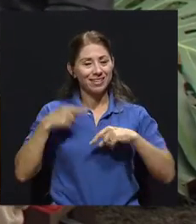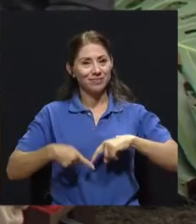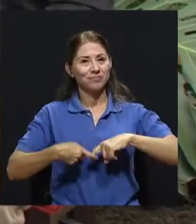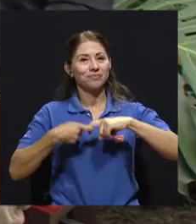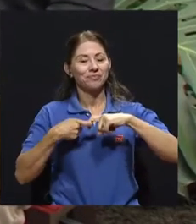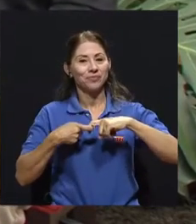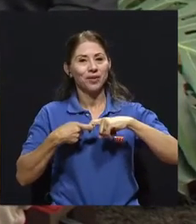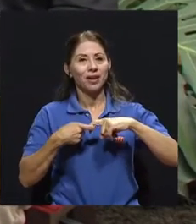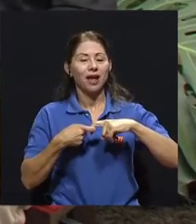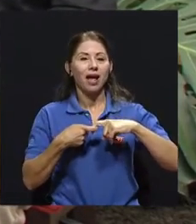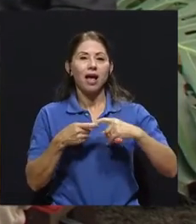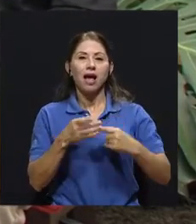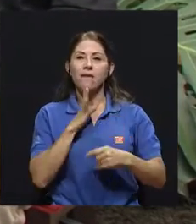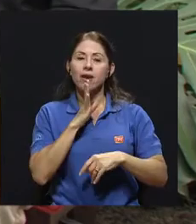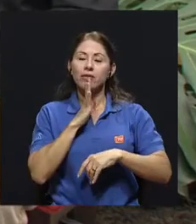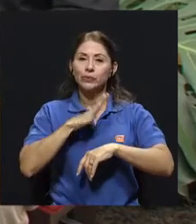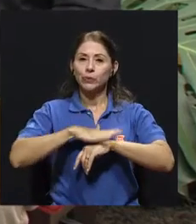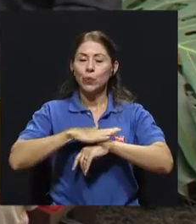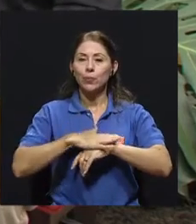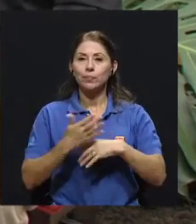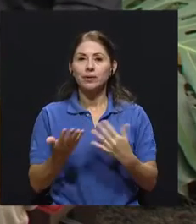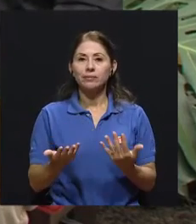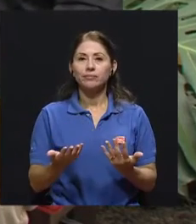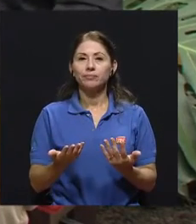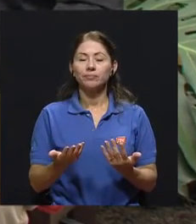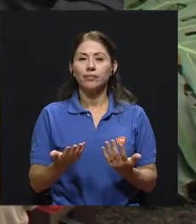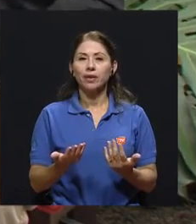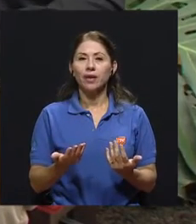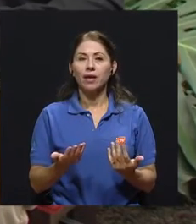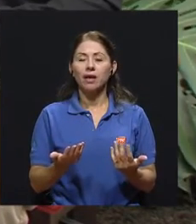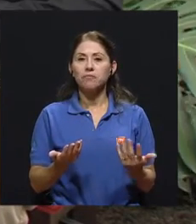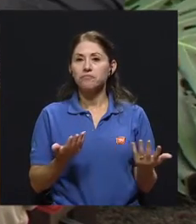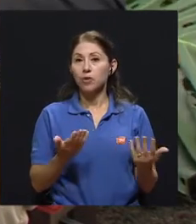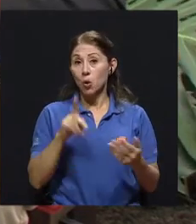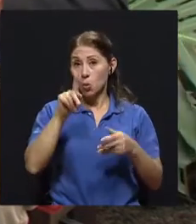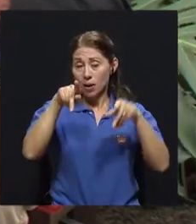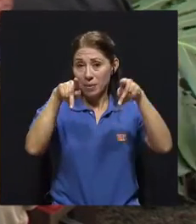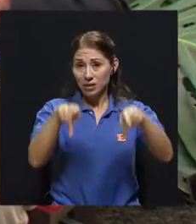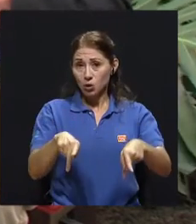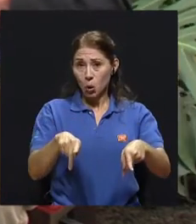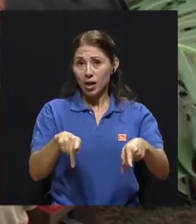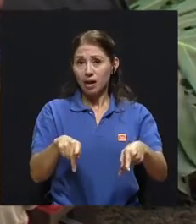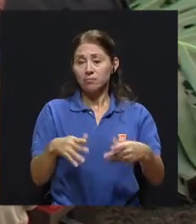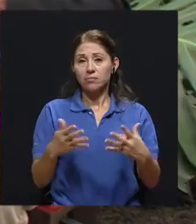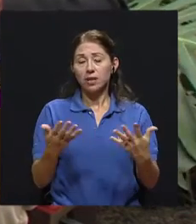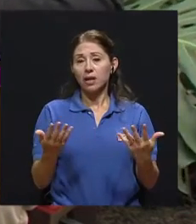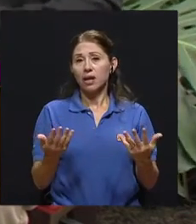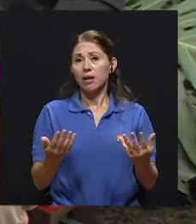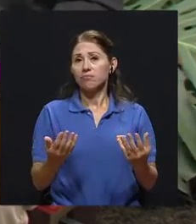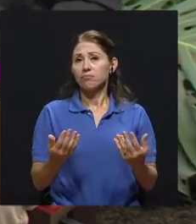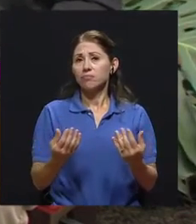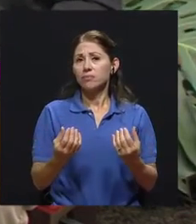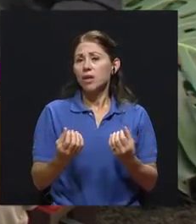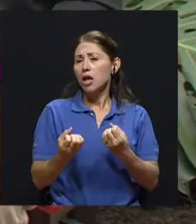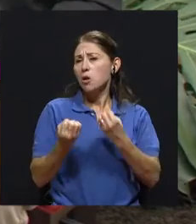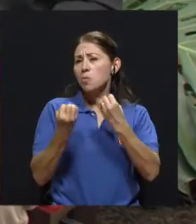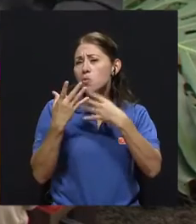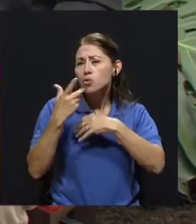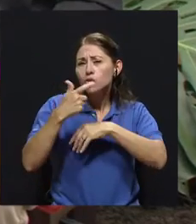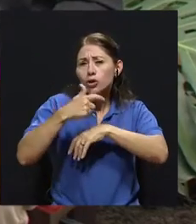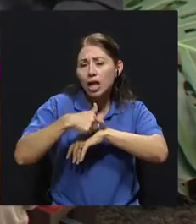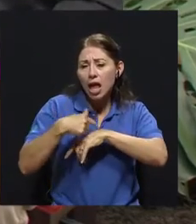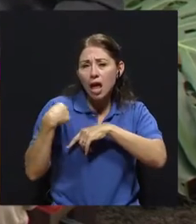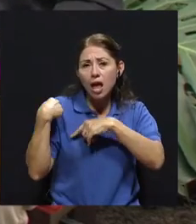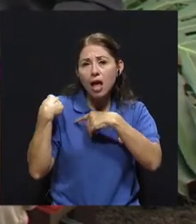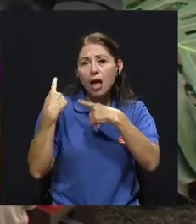anterior conversando acerca de que una persona que ha estado largo tiempo con su obesidad